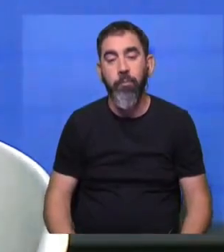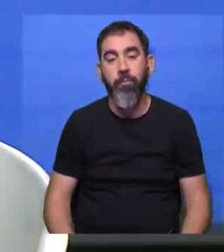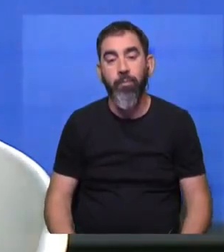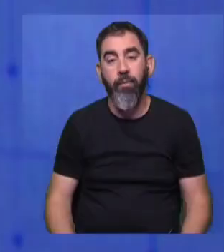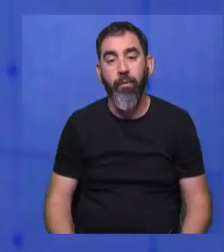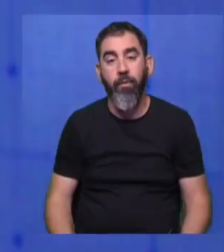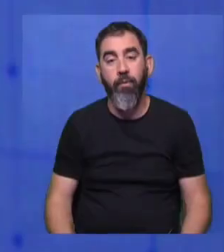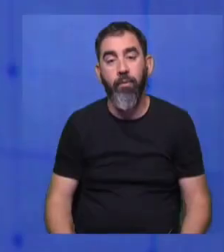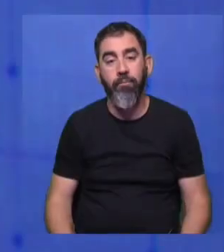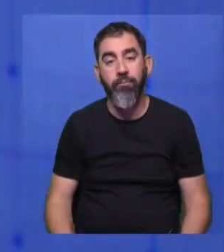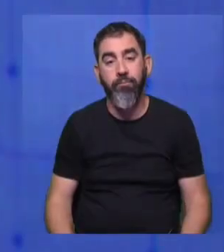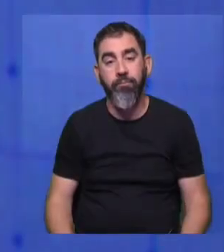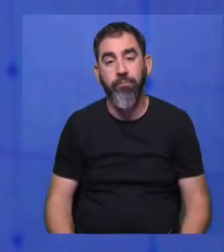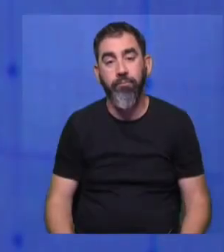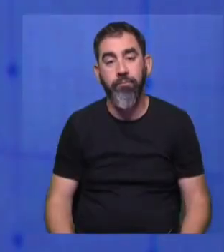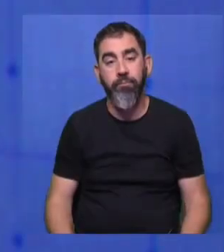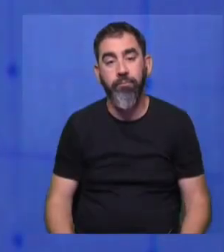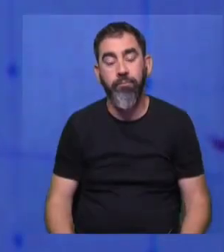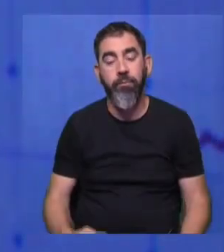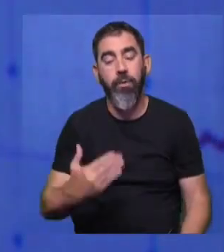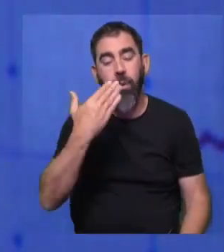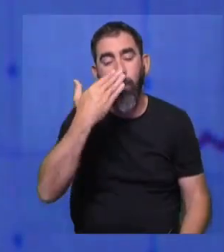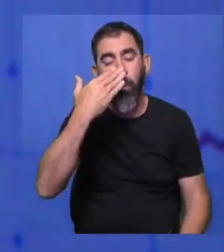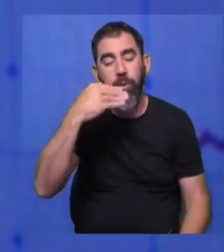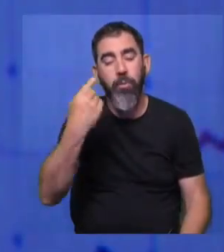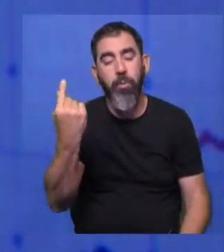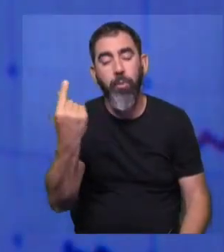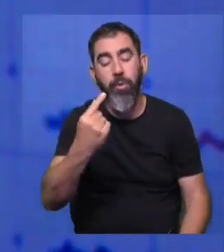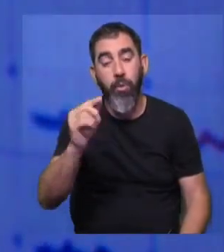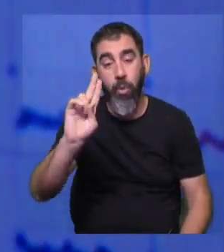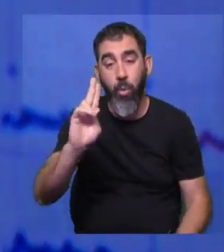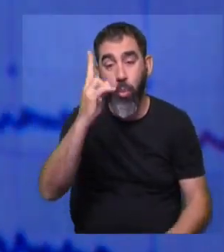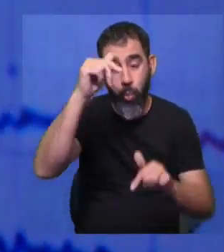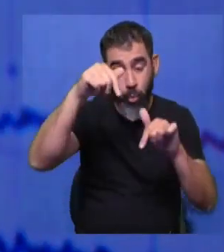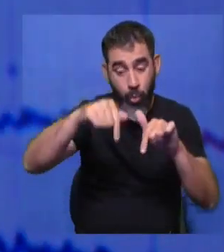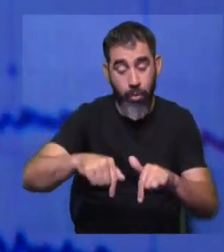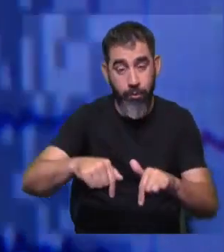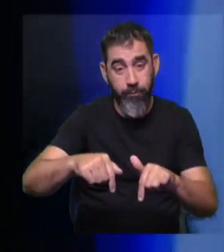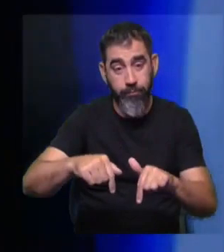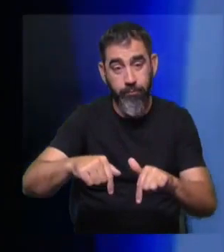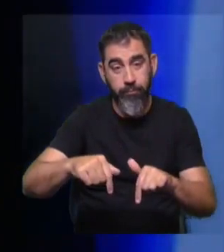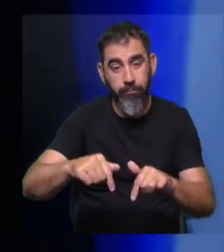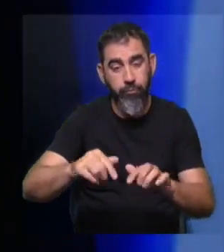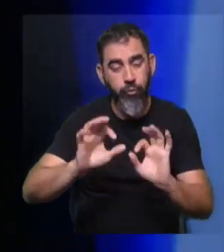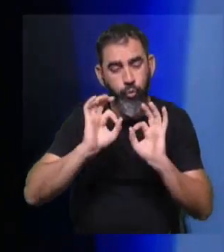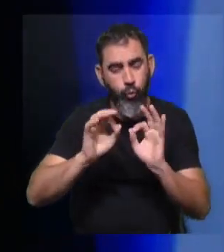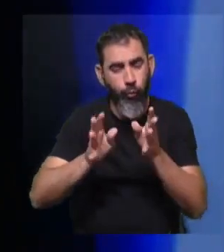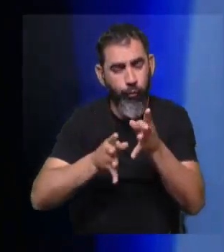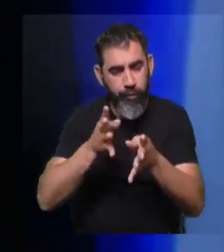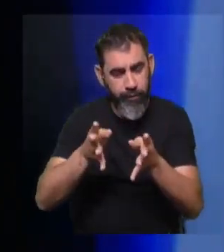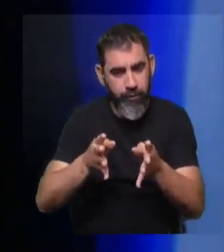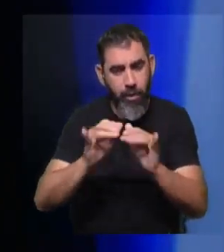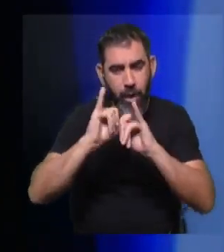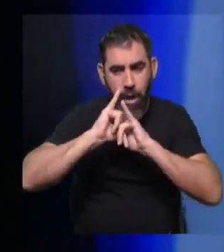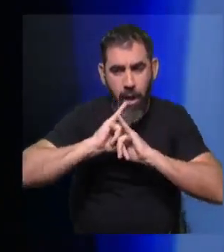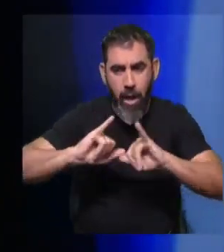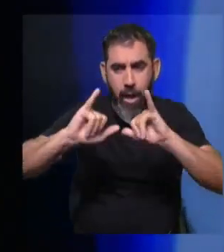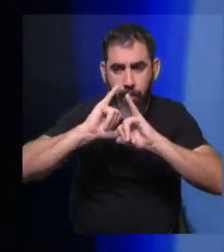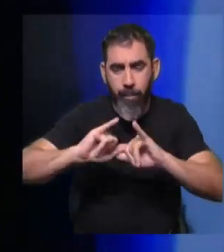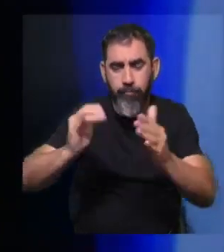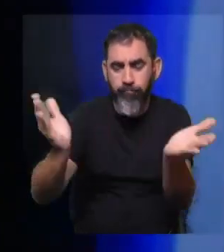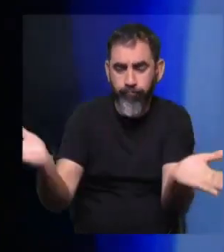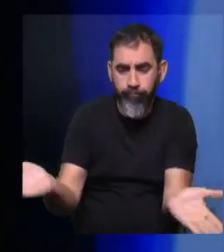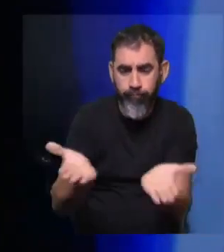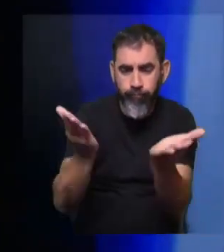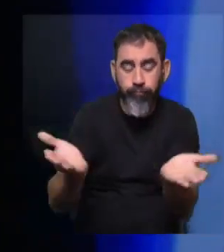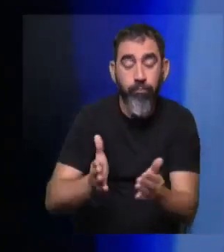Correcto. Carolina, en el último minuto, en Uruguay, bueno, hay suficientes equipos, sabemos que hay campañas, probablemente incentivando